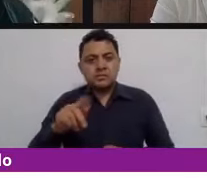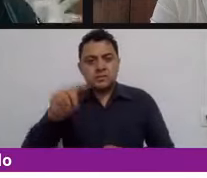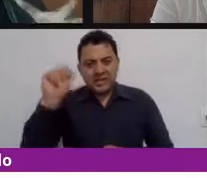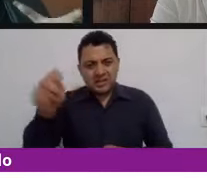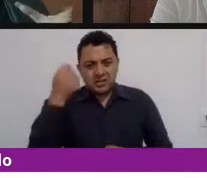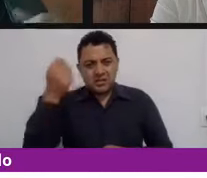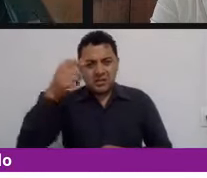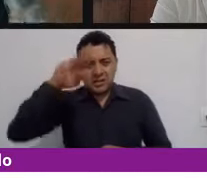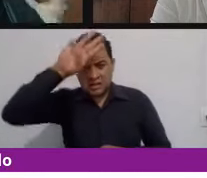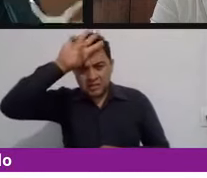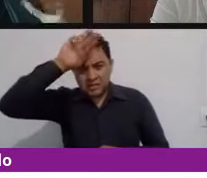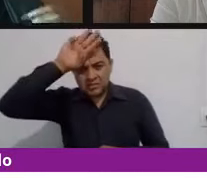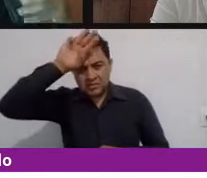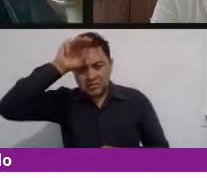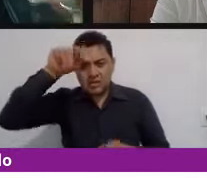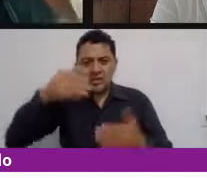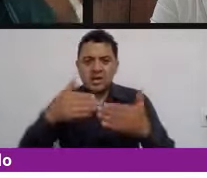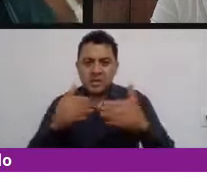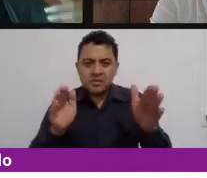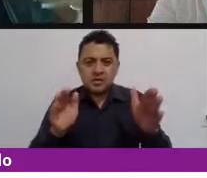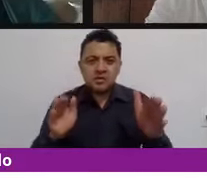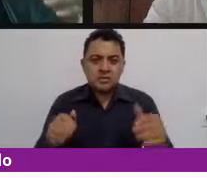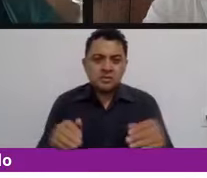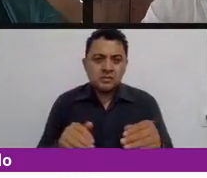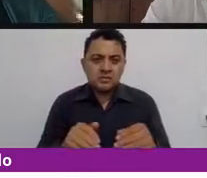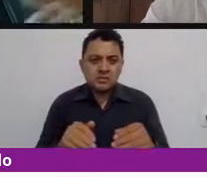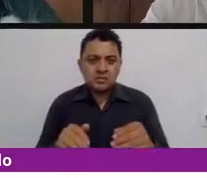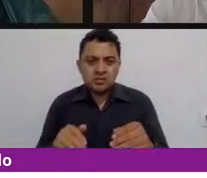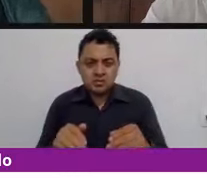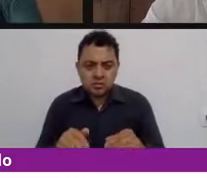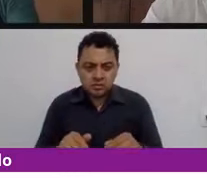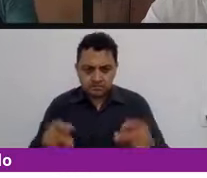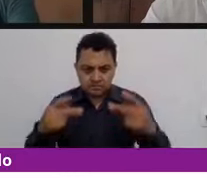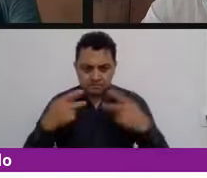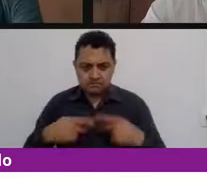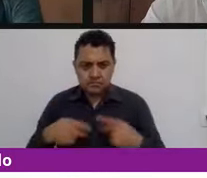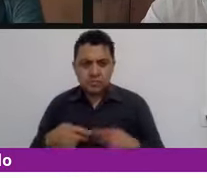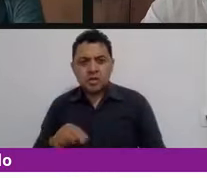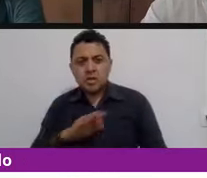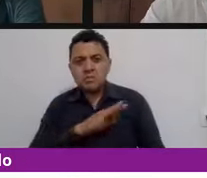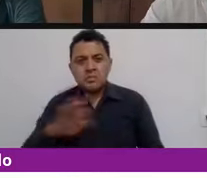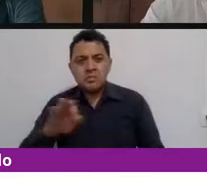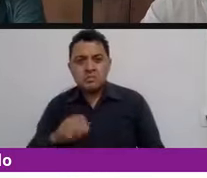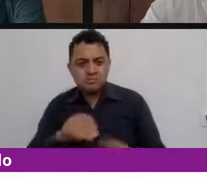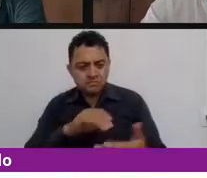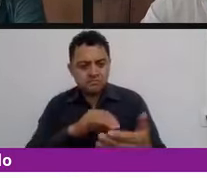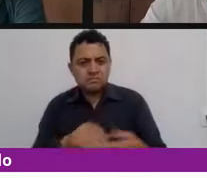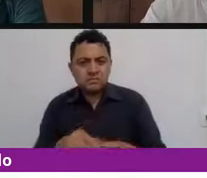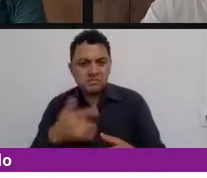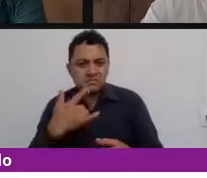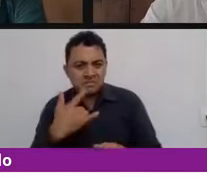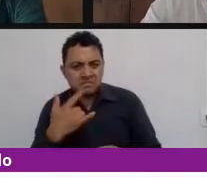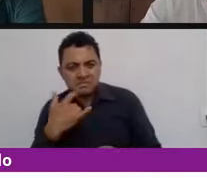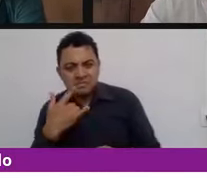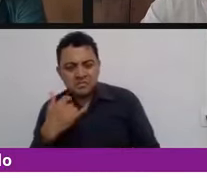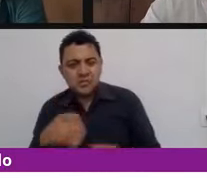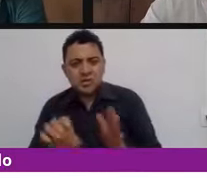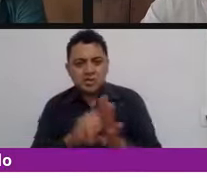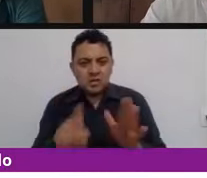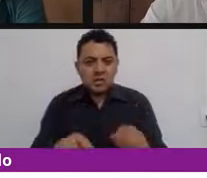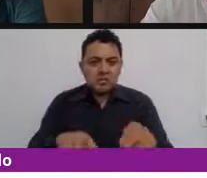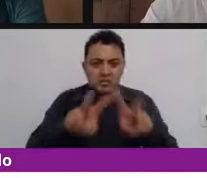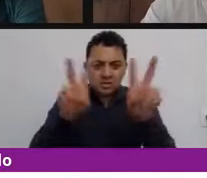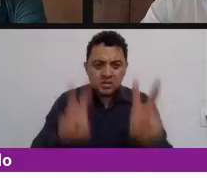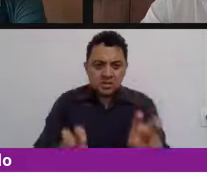acceso tecnológico para comentar o para ir siguiendo el camino de de legisladores y y y